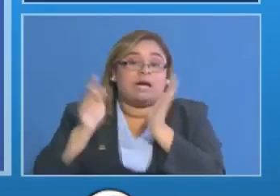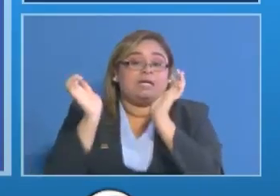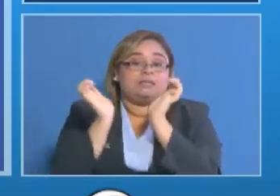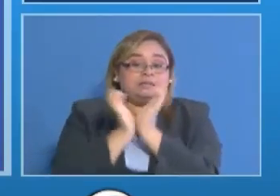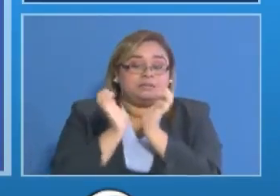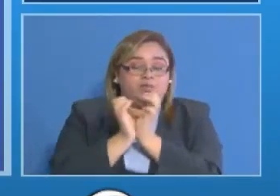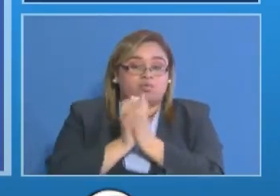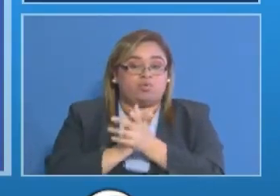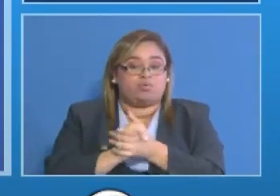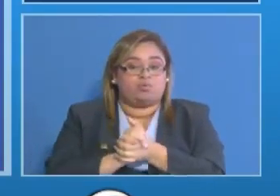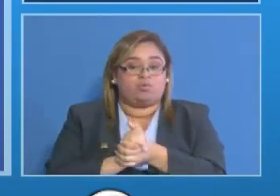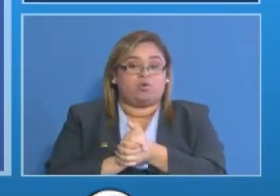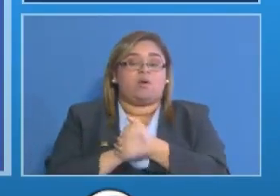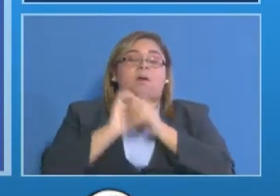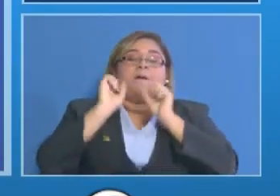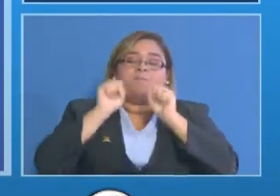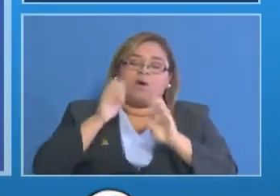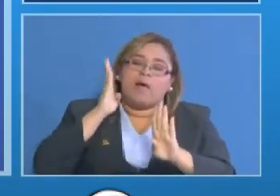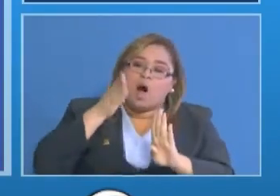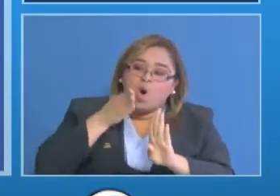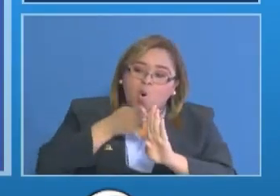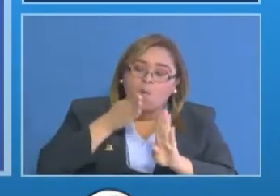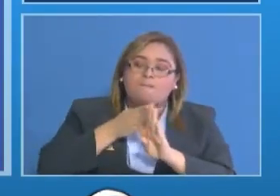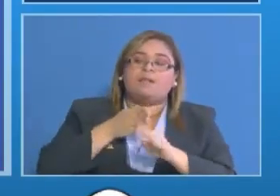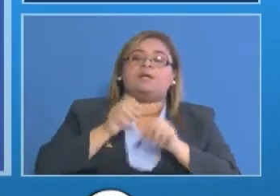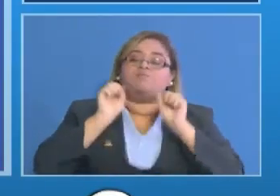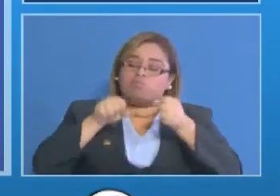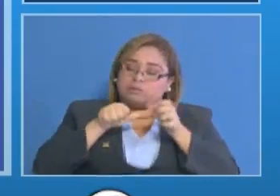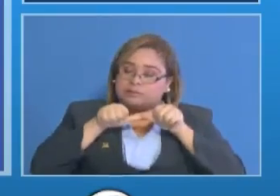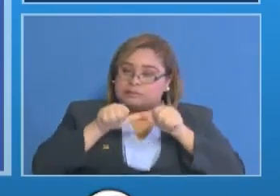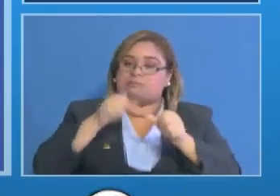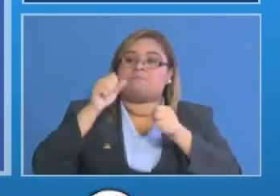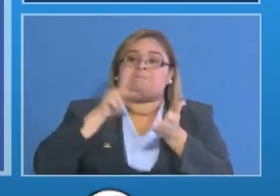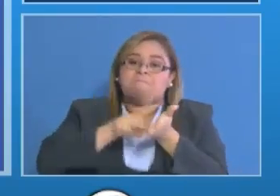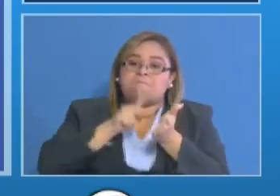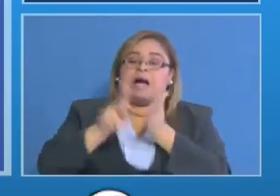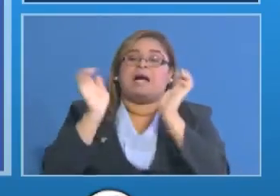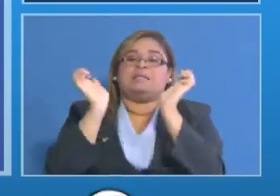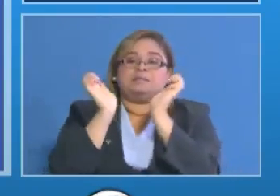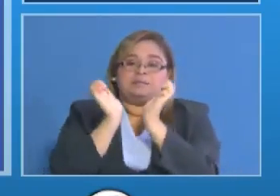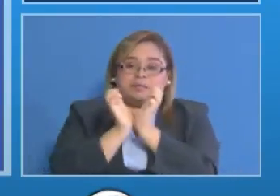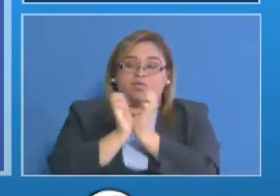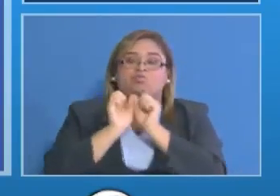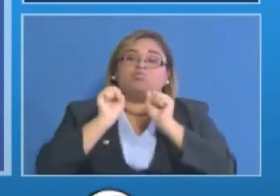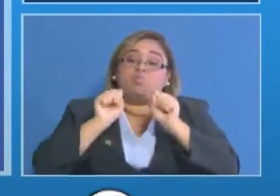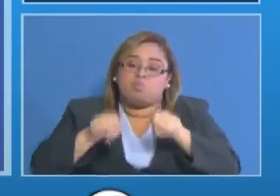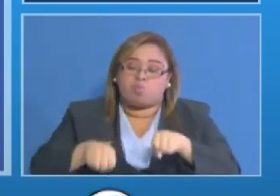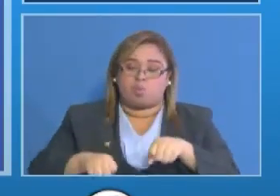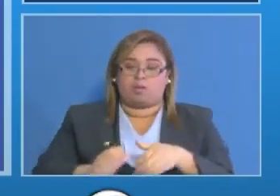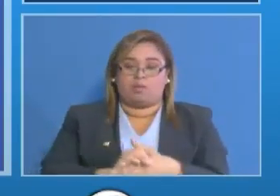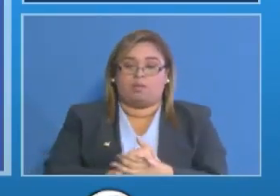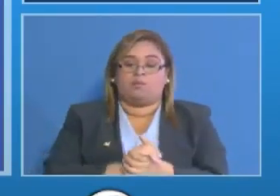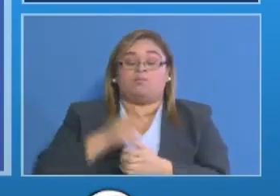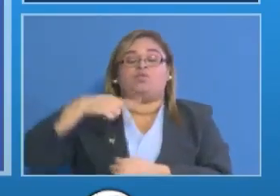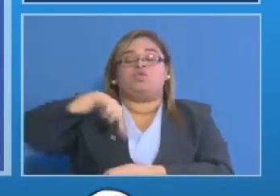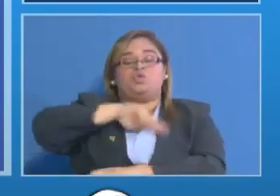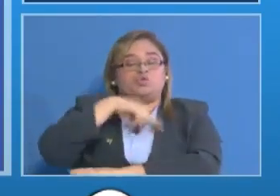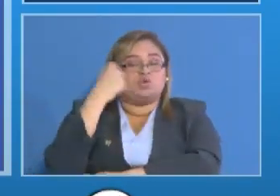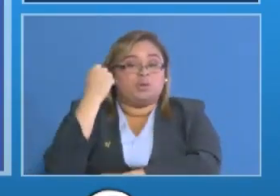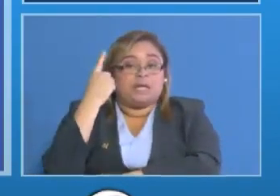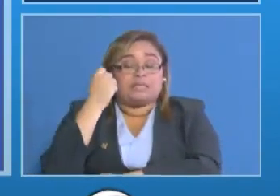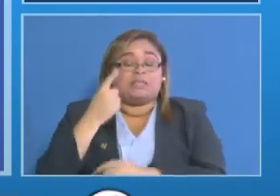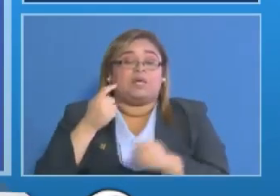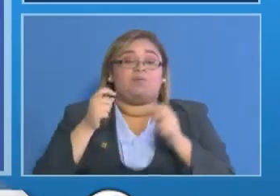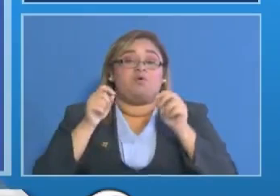cumplir y pagar la cuota de lo patronal en la medida de sus posibilidades tenemos perfectamente que la desaceleración